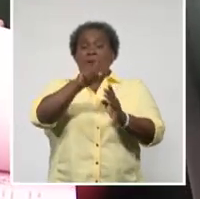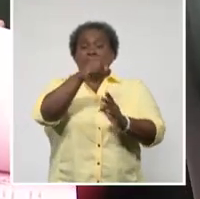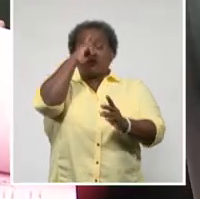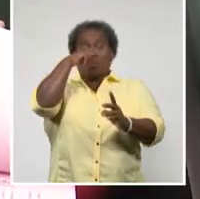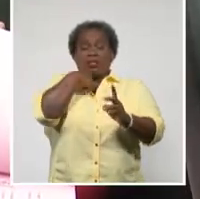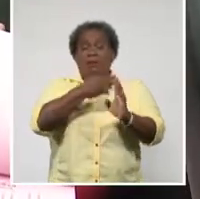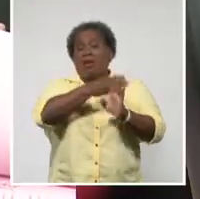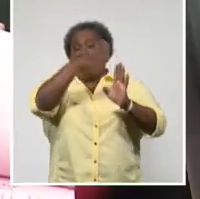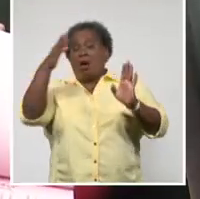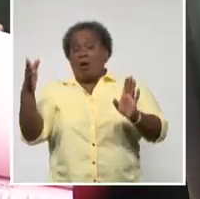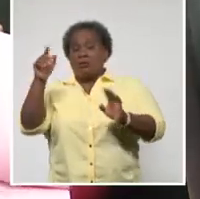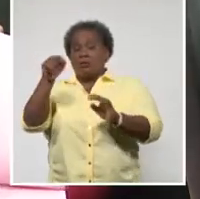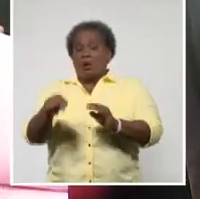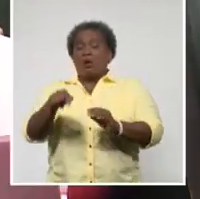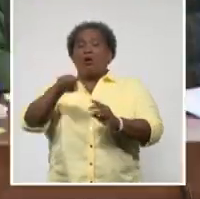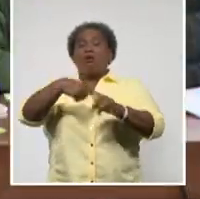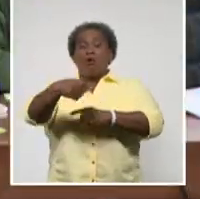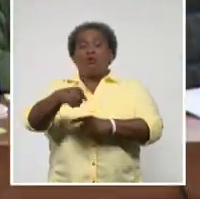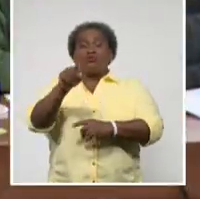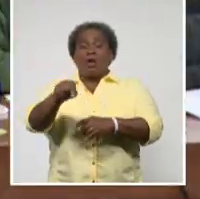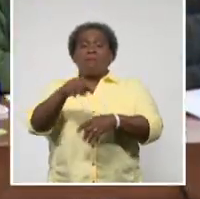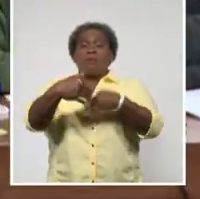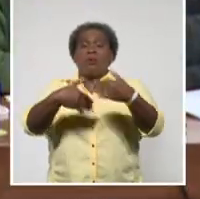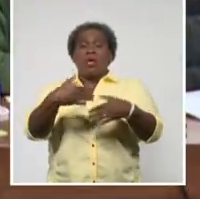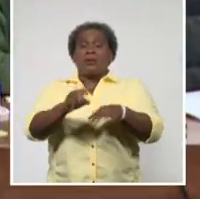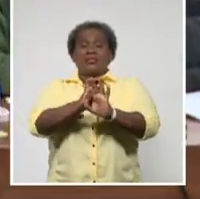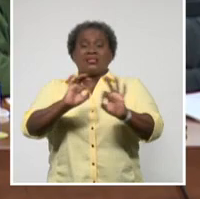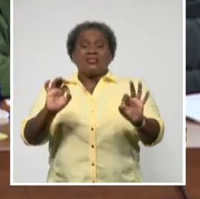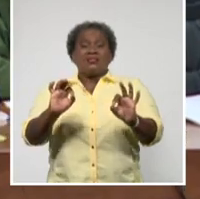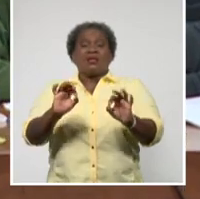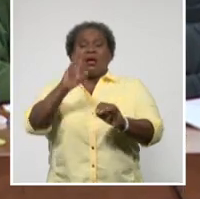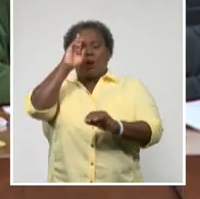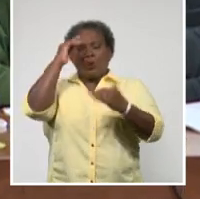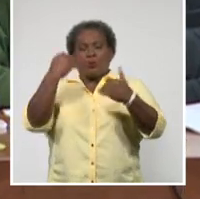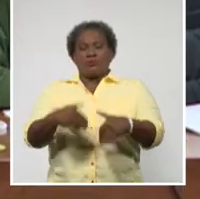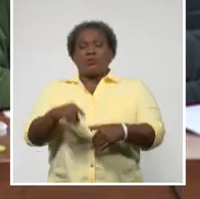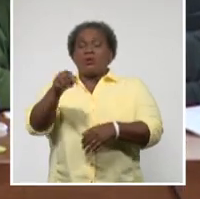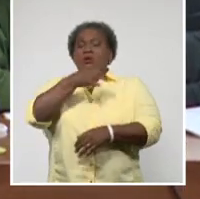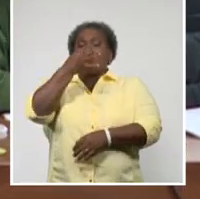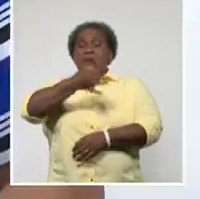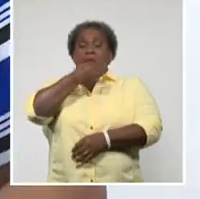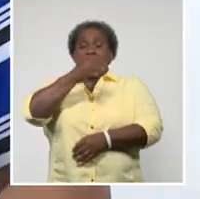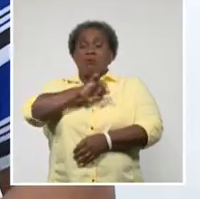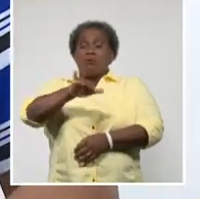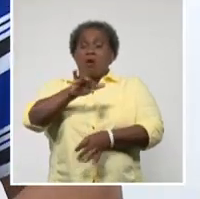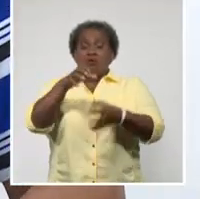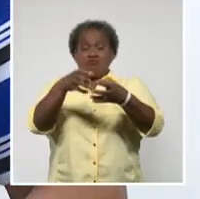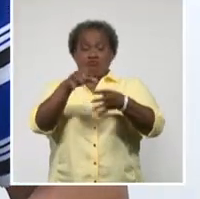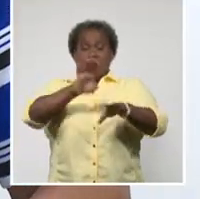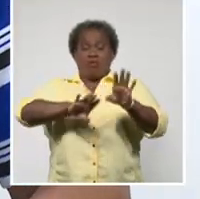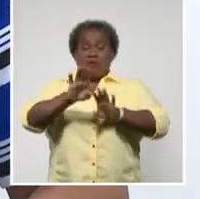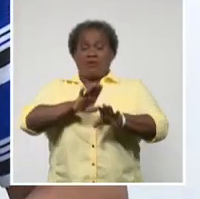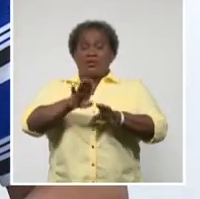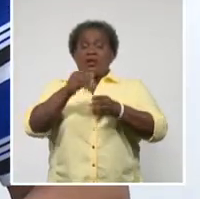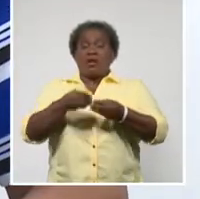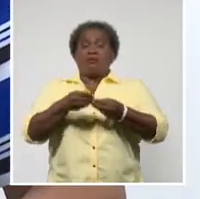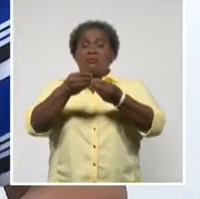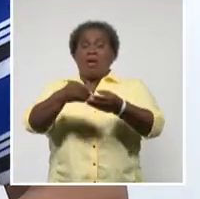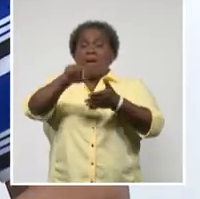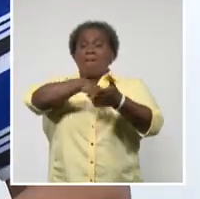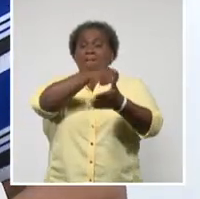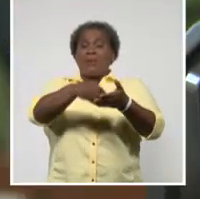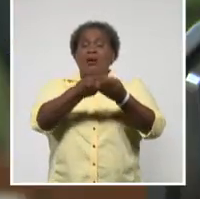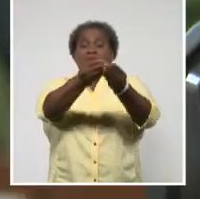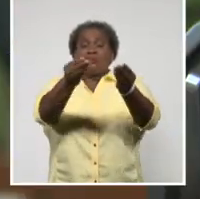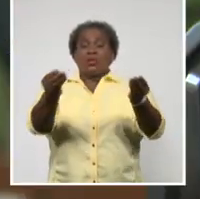a infracciones contra la higiene comunal y las medidas sanitarias. Así mismo se enfatizó durante el Consejo de Defensa en garantizar los planes de entrega